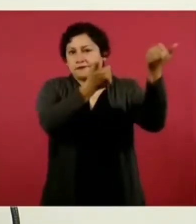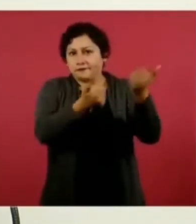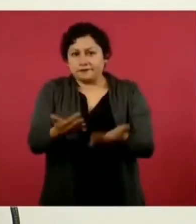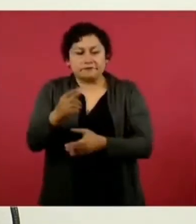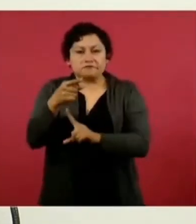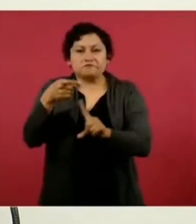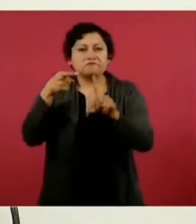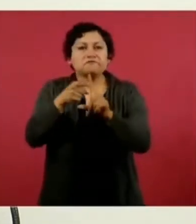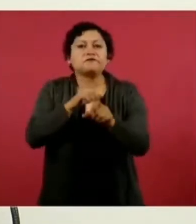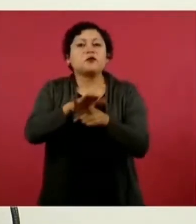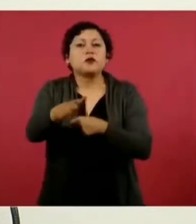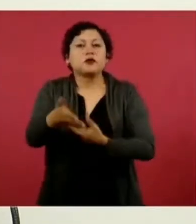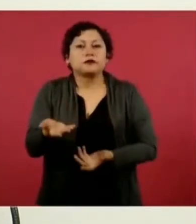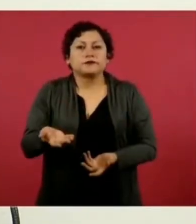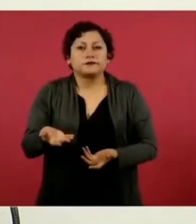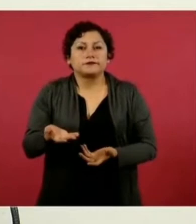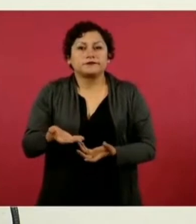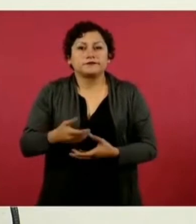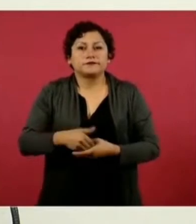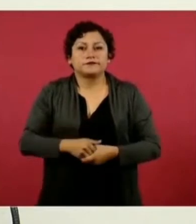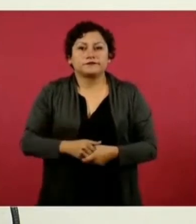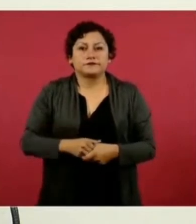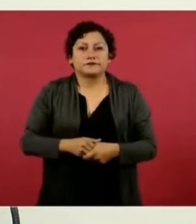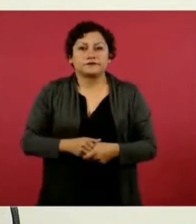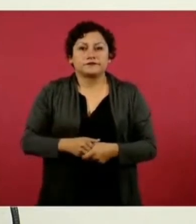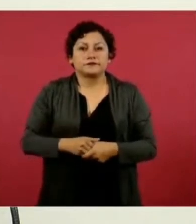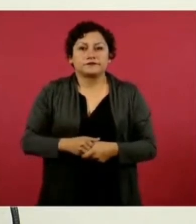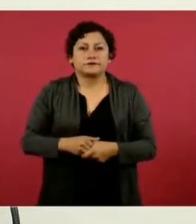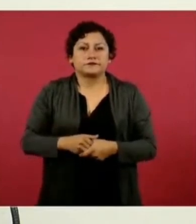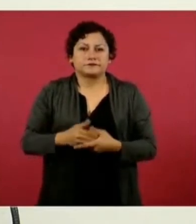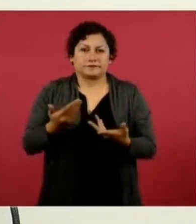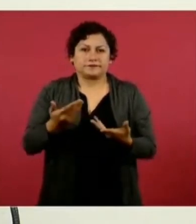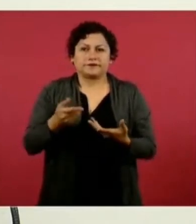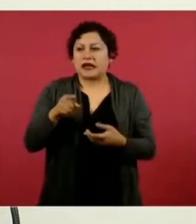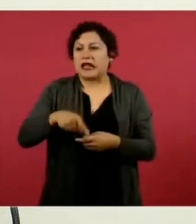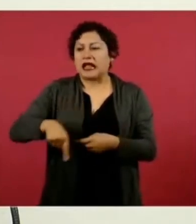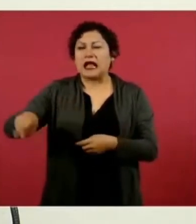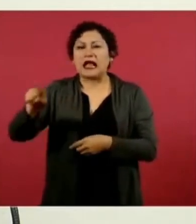efectos, no las causas.